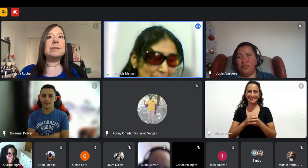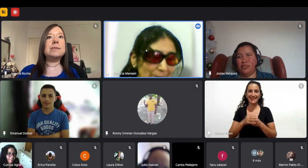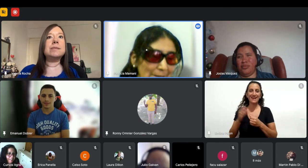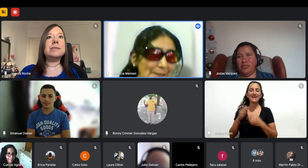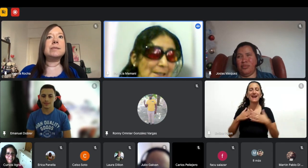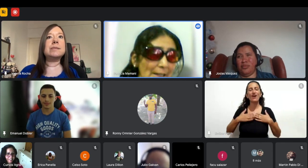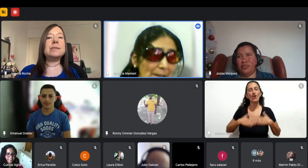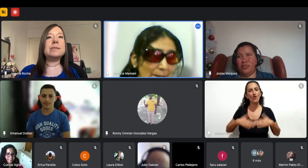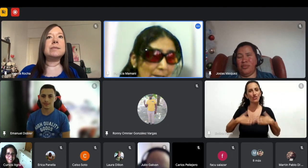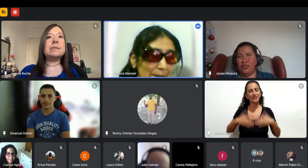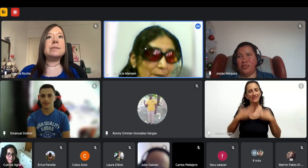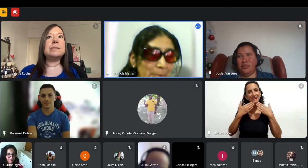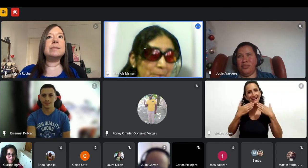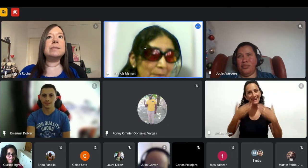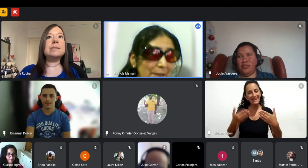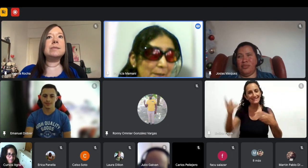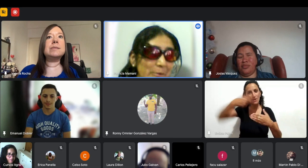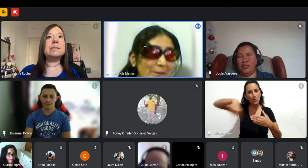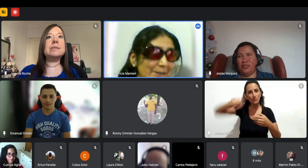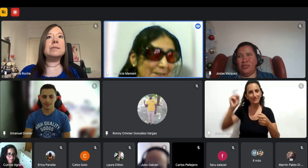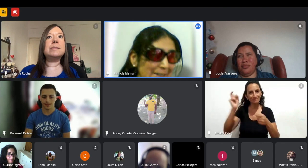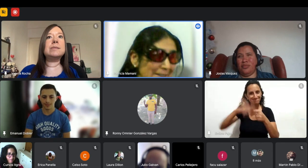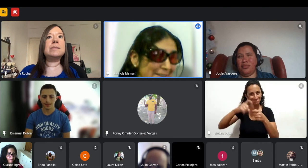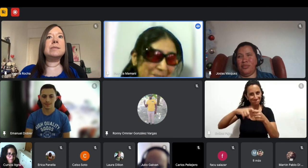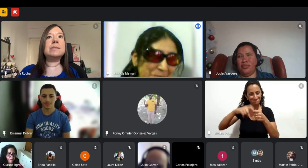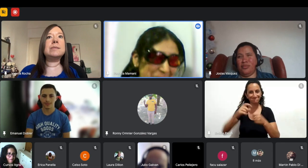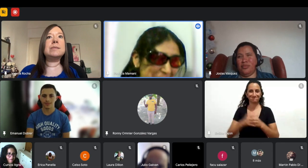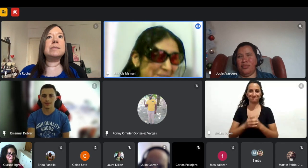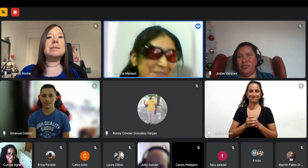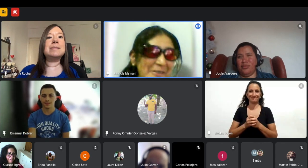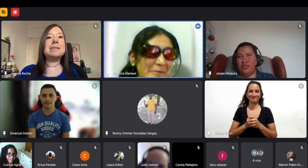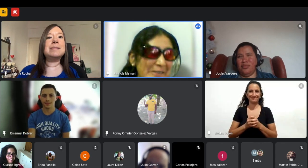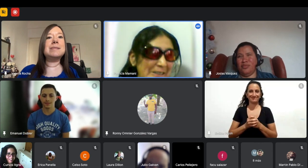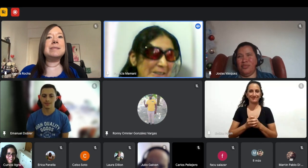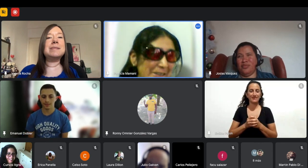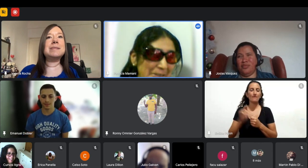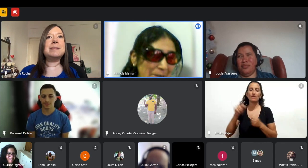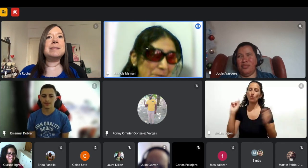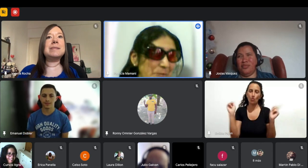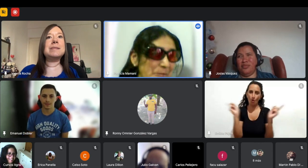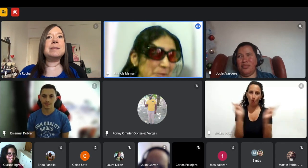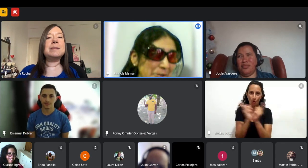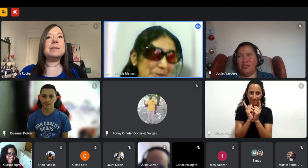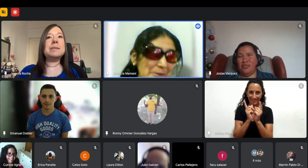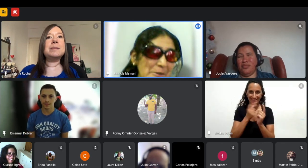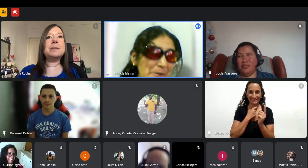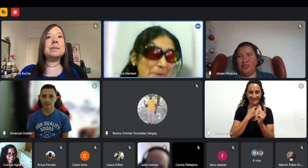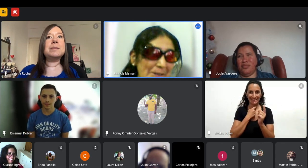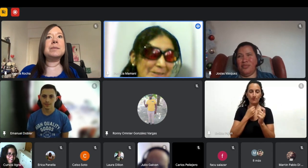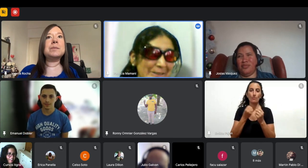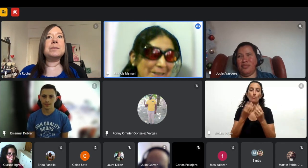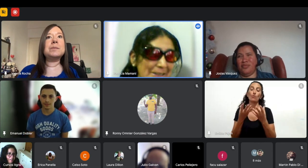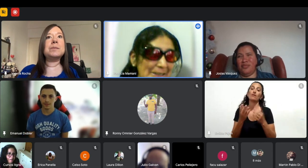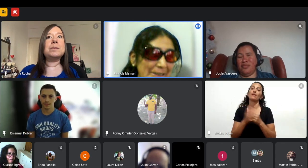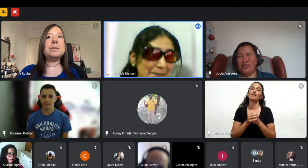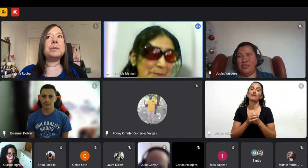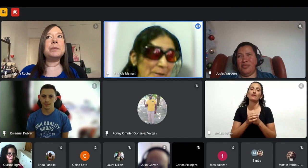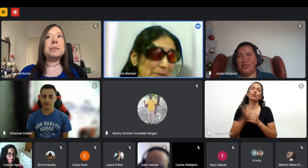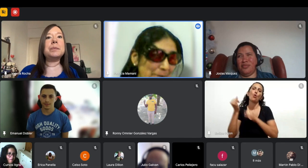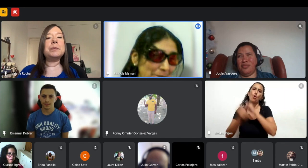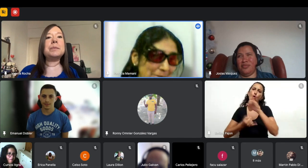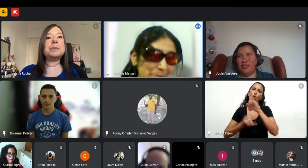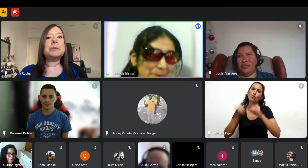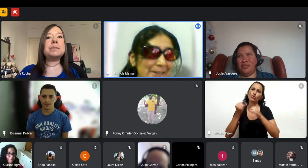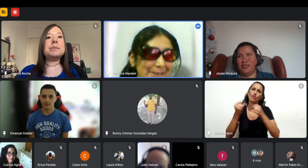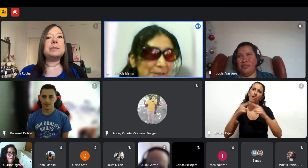participando de esta charla y voy a tratar de ser muy breve porque creo que hay mucho para contar en este